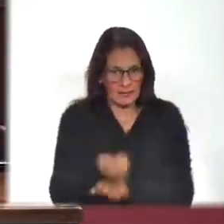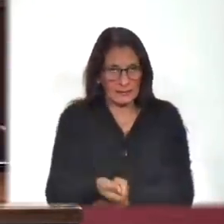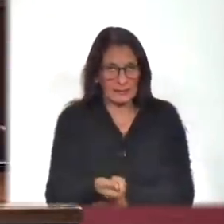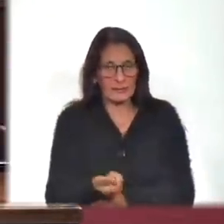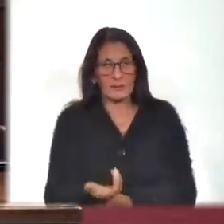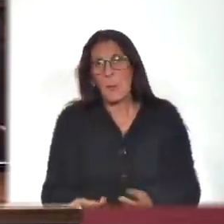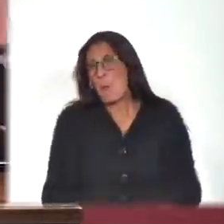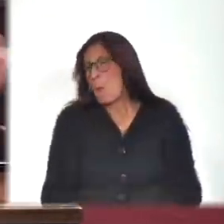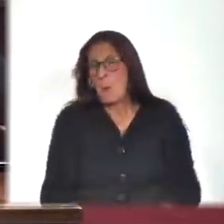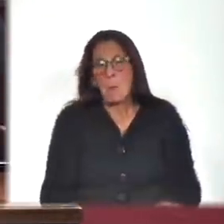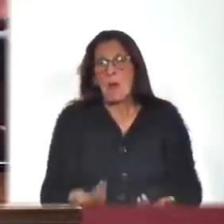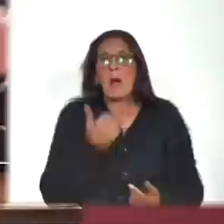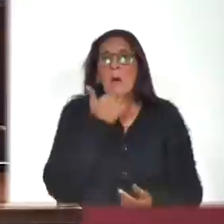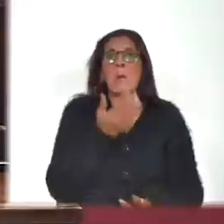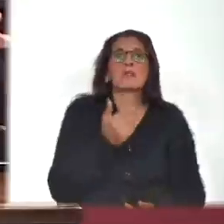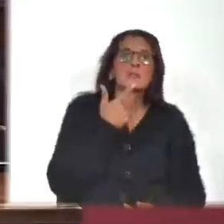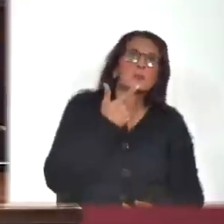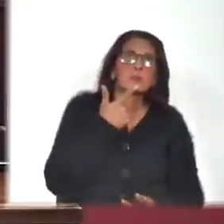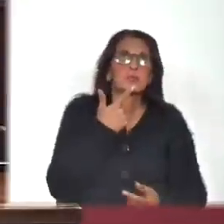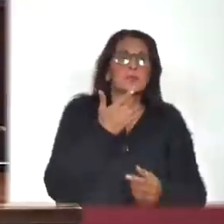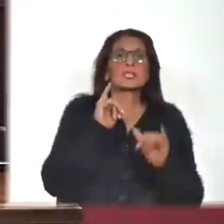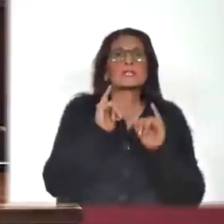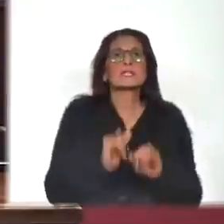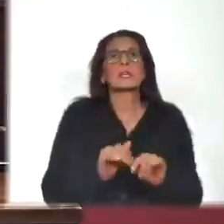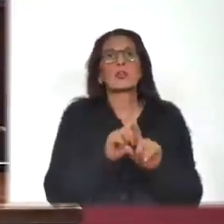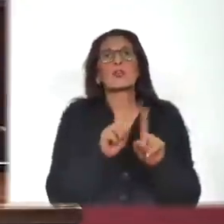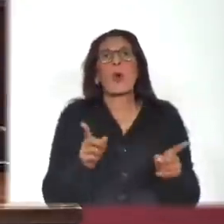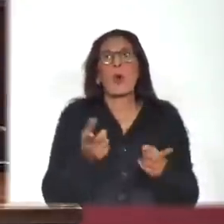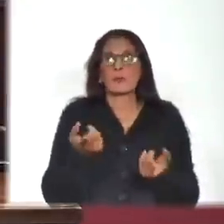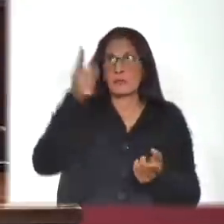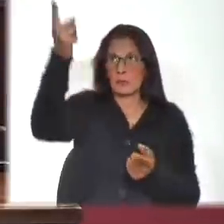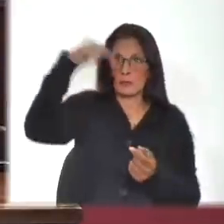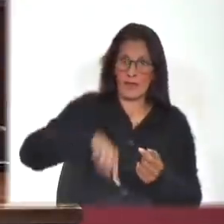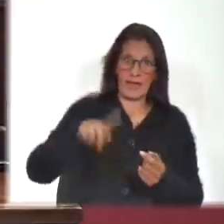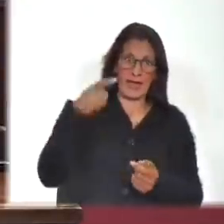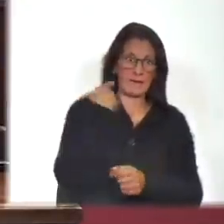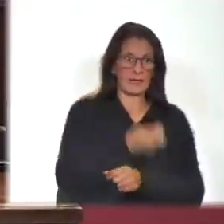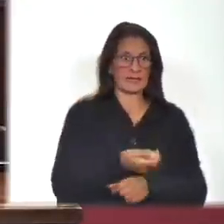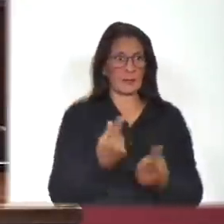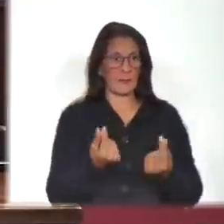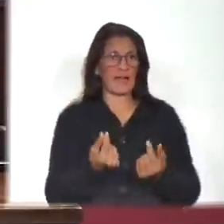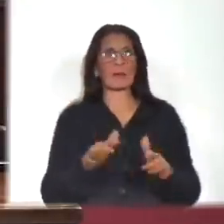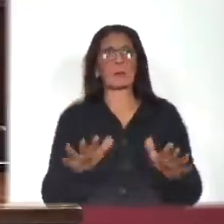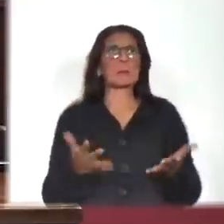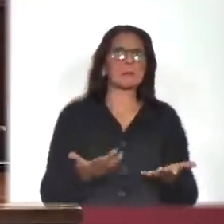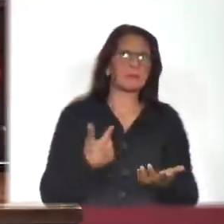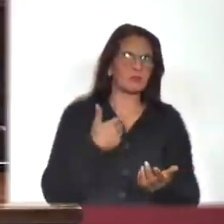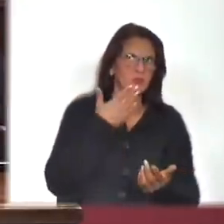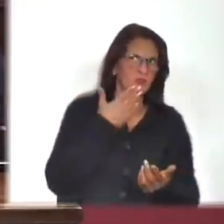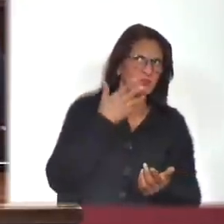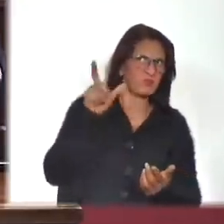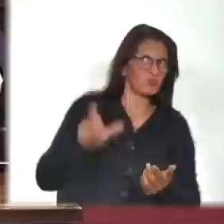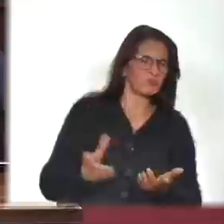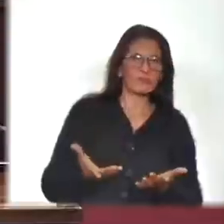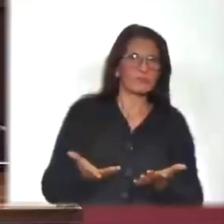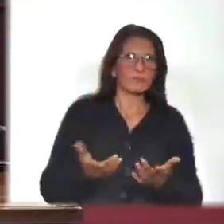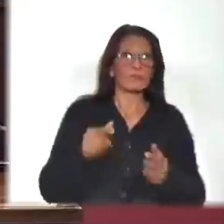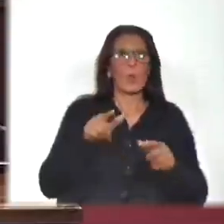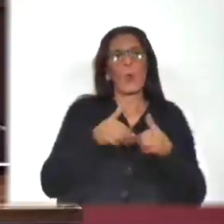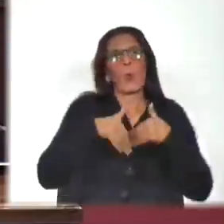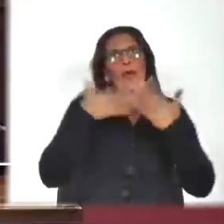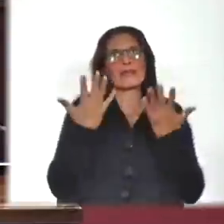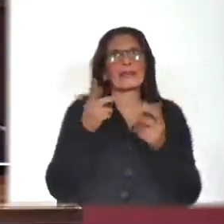Ya se ve algo sospechoso, algo espurio en el hecho de que alguien venga a invertir dinero. Entonces, claro, cualquier ventaja, cualquier